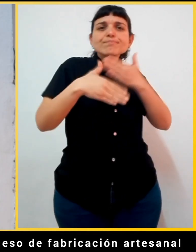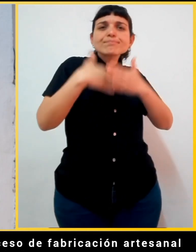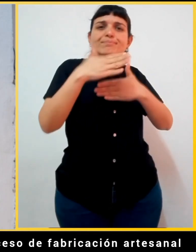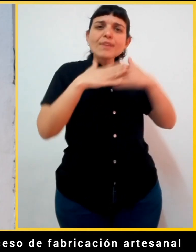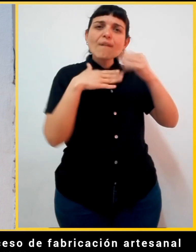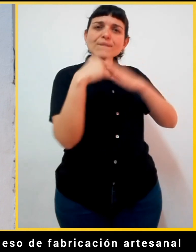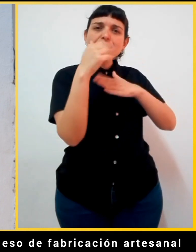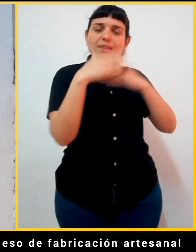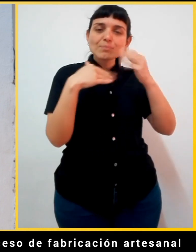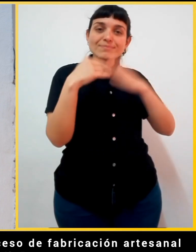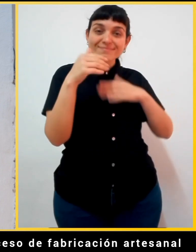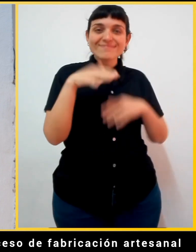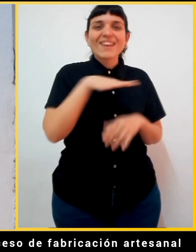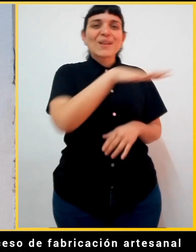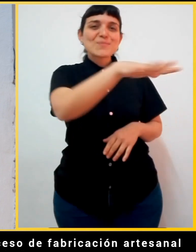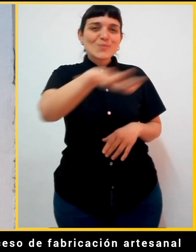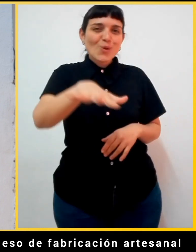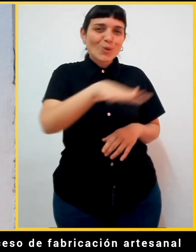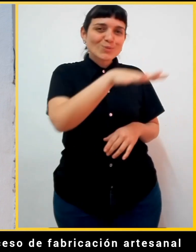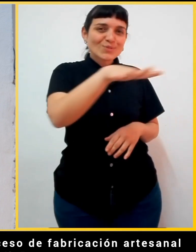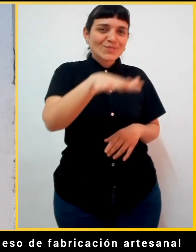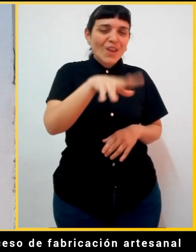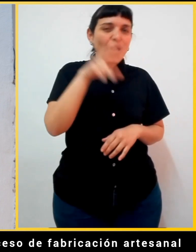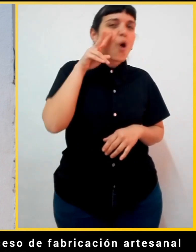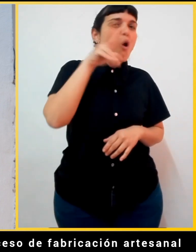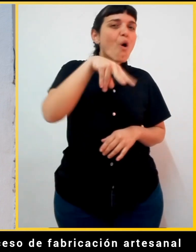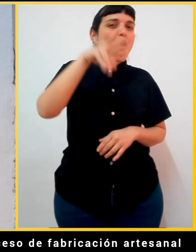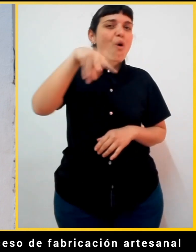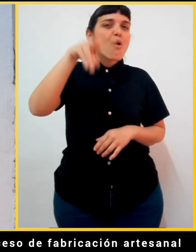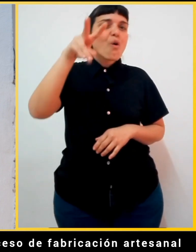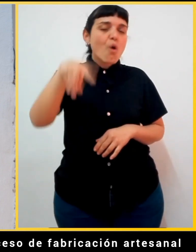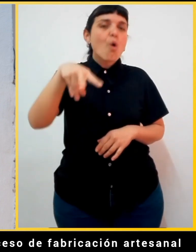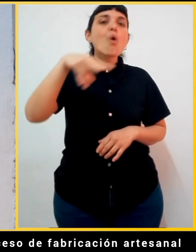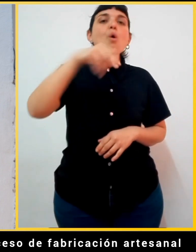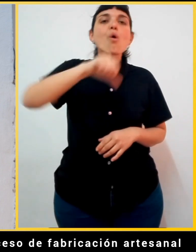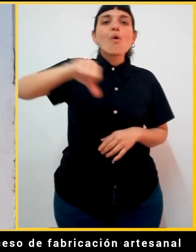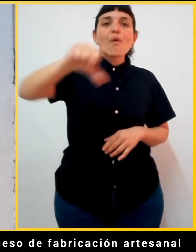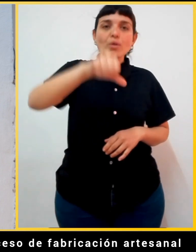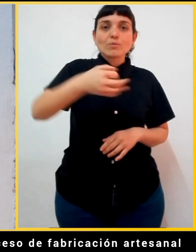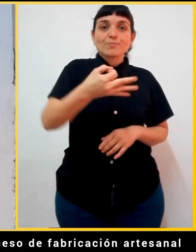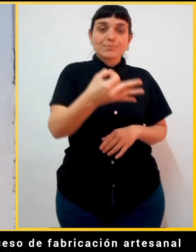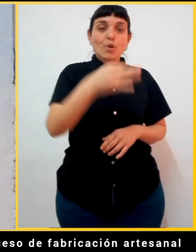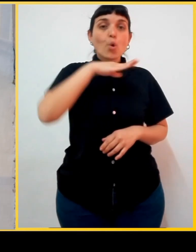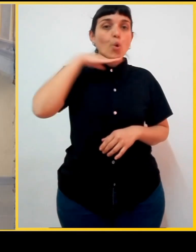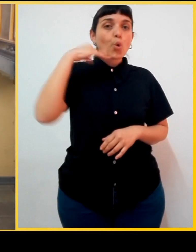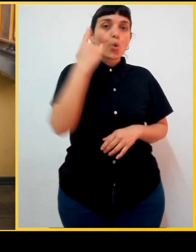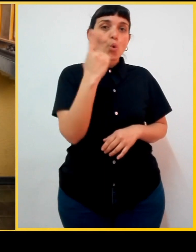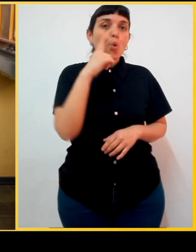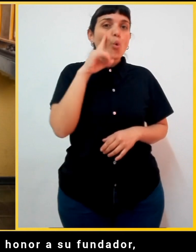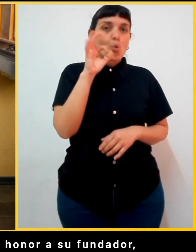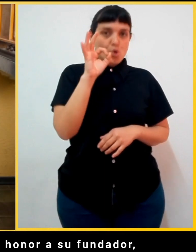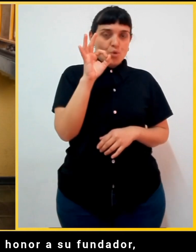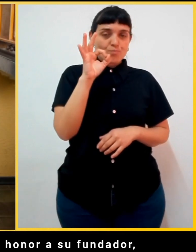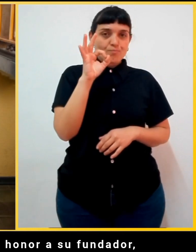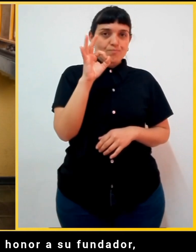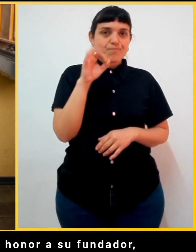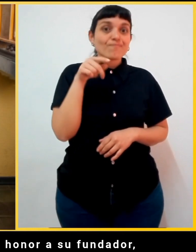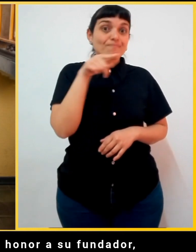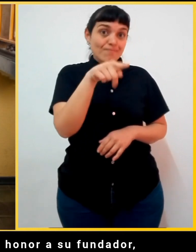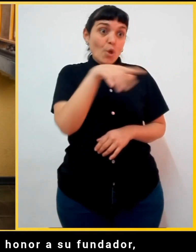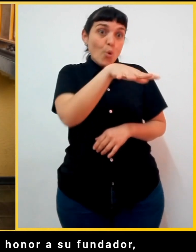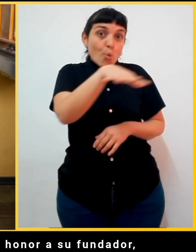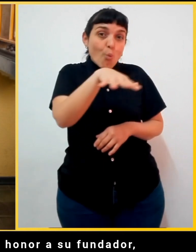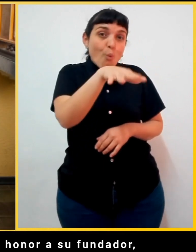el proceso de fabricación artesanal en el Museo Don Julio. En este